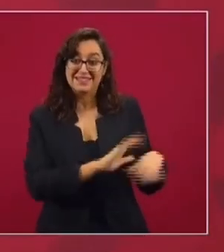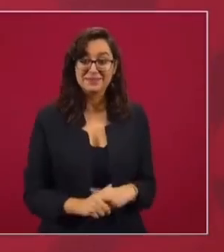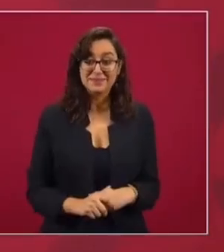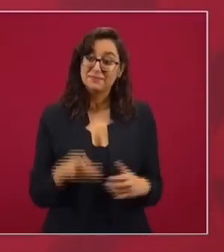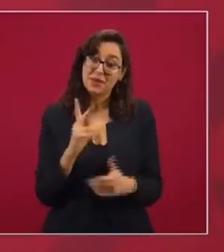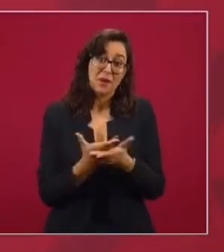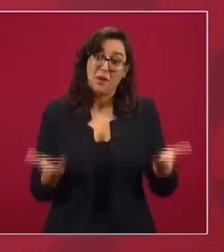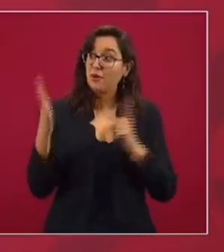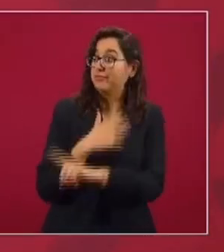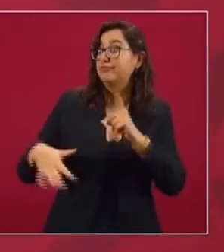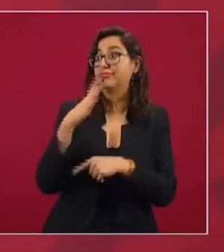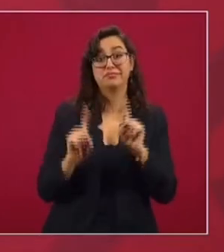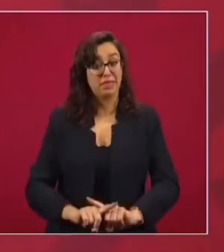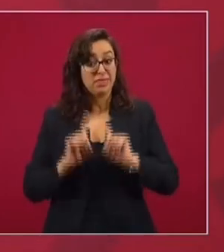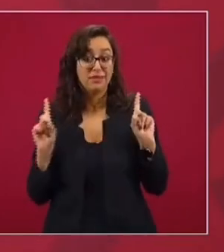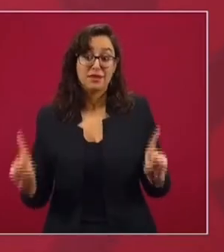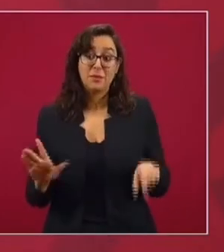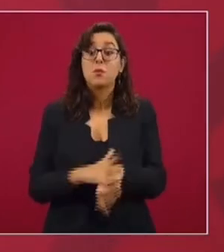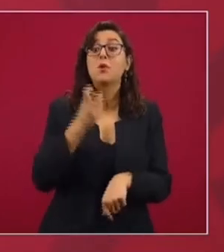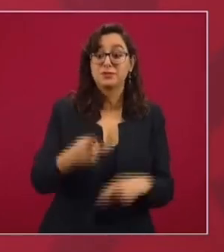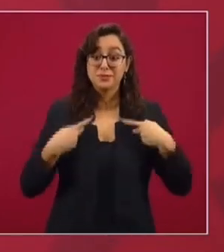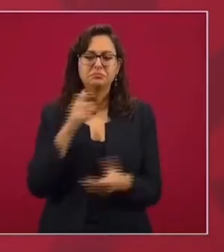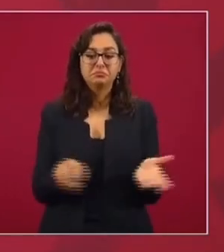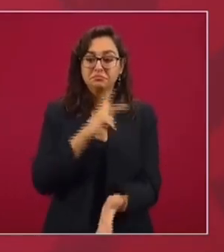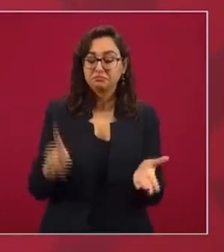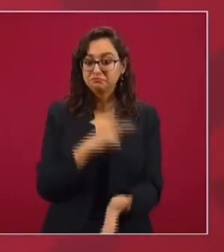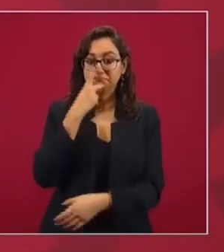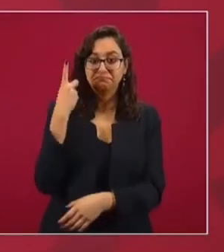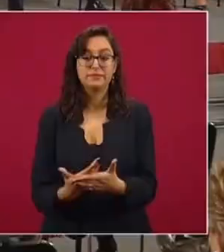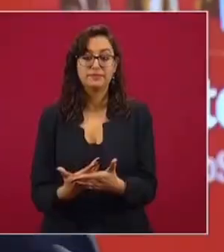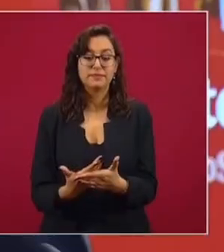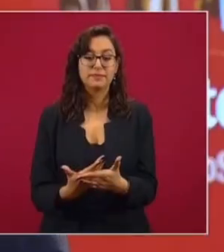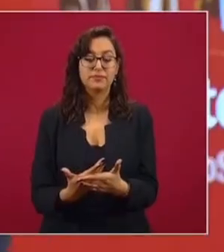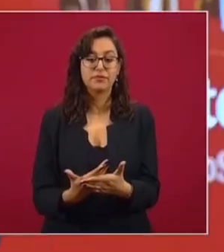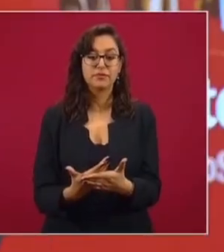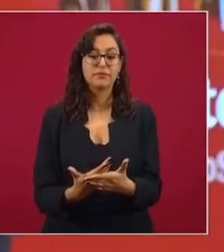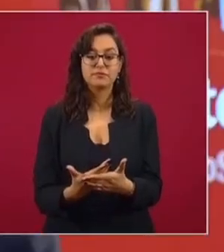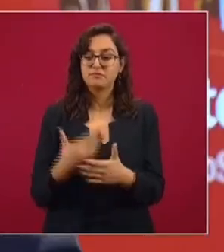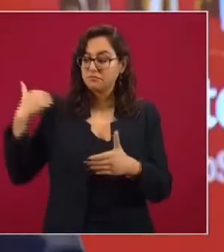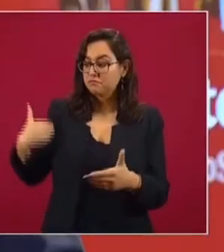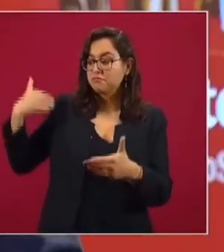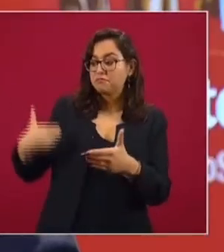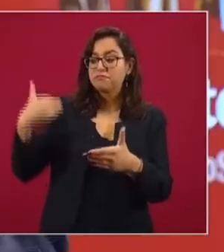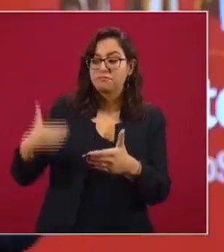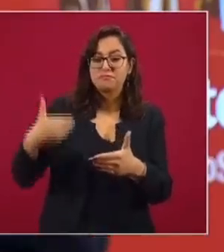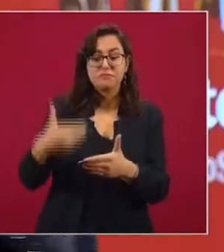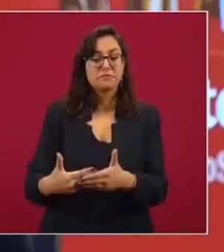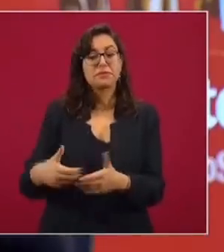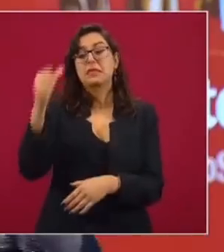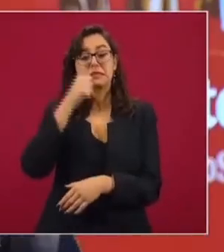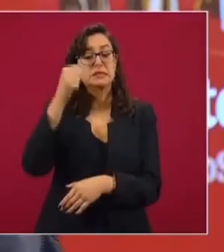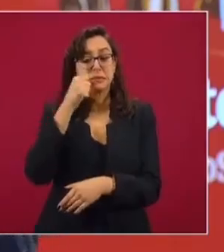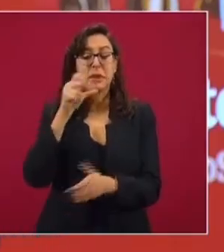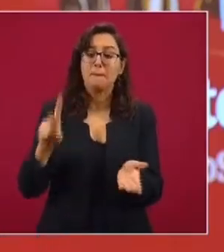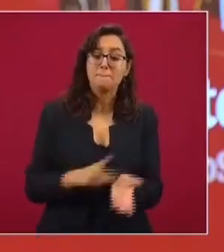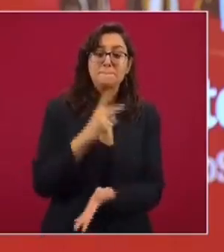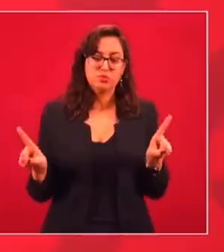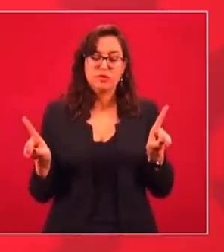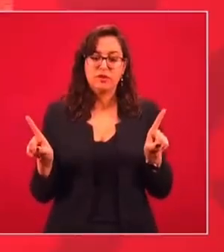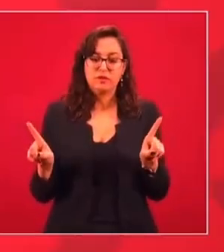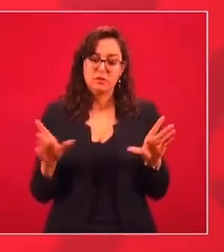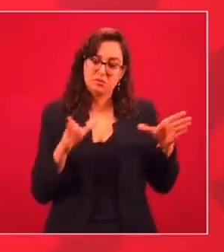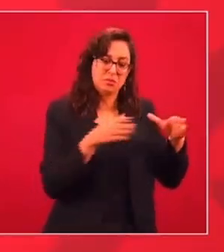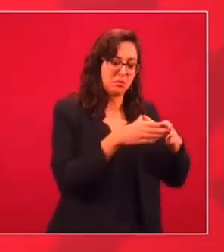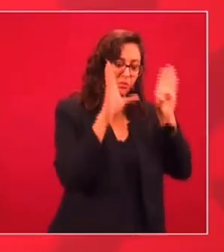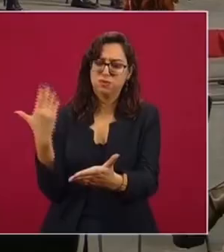Entonces por eso va a ser la gente, los ciudadanos los que van a decidir en la historia de México. En las distintas etapas han habido dos agrupamientos.